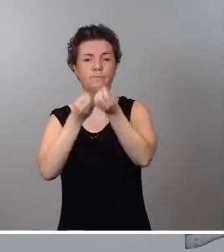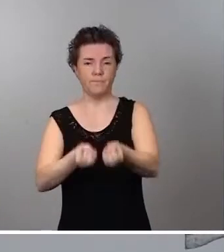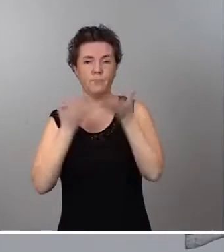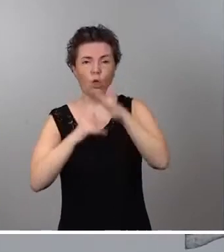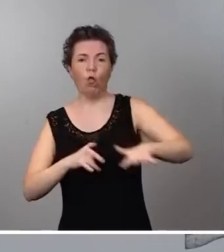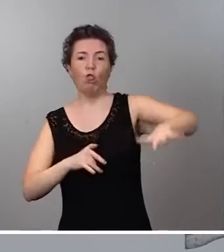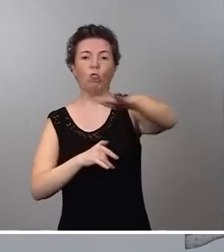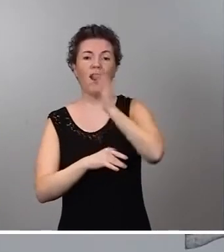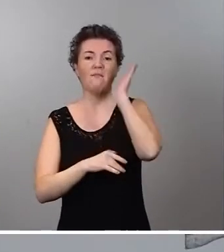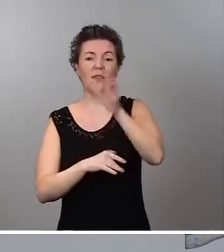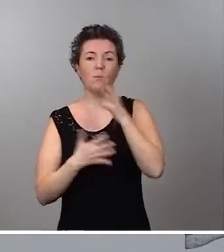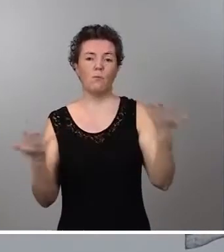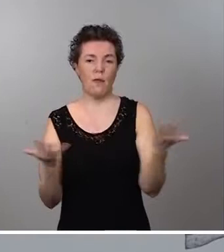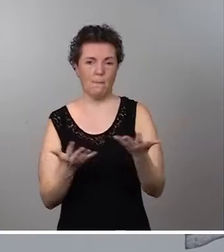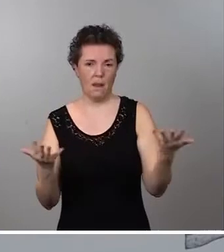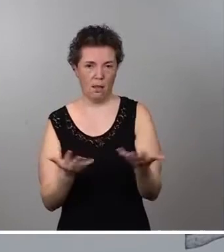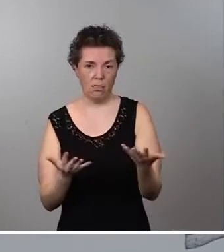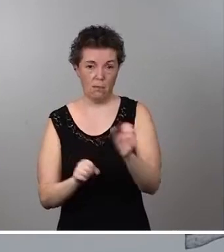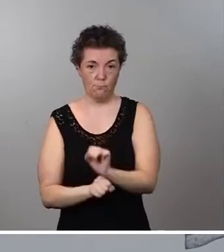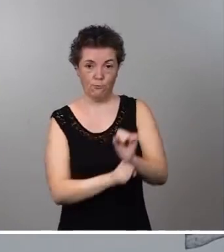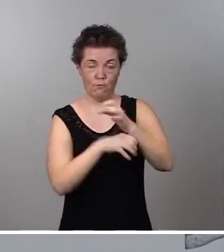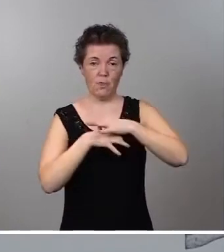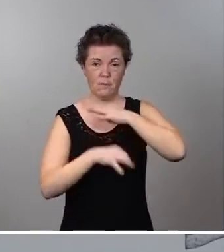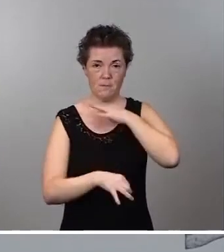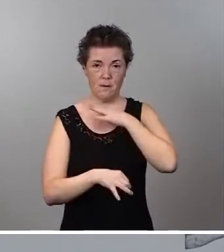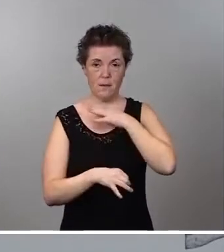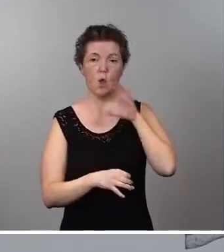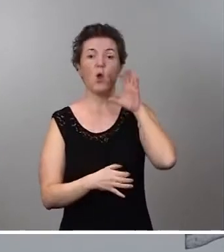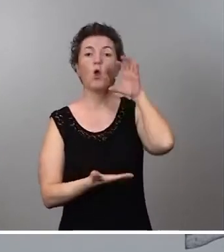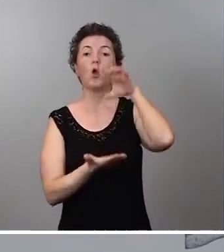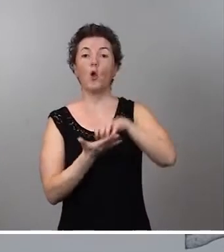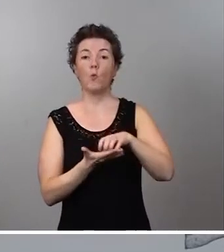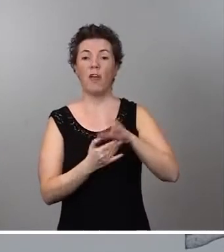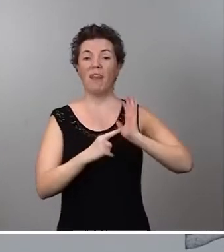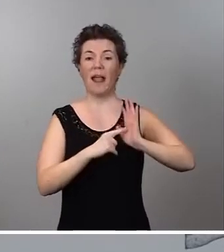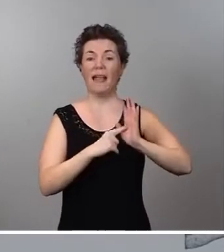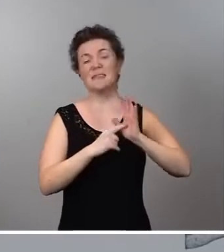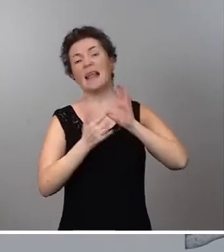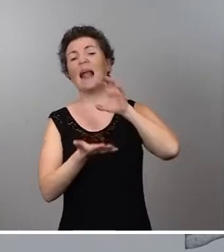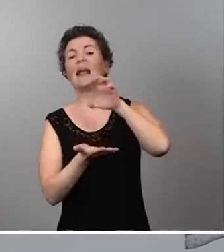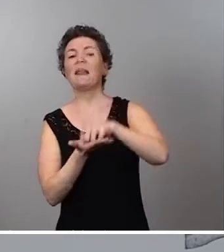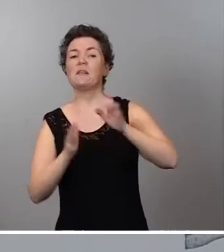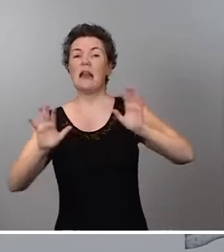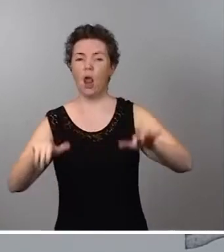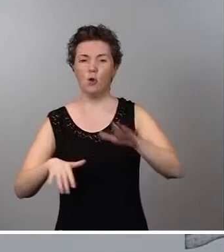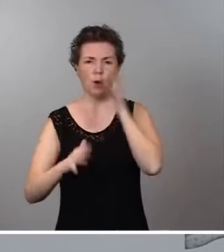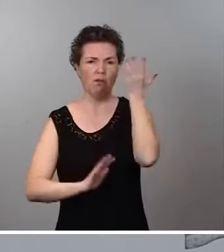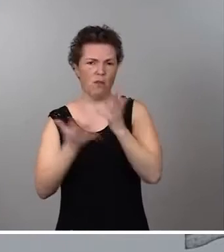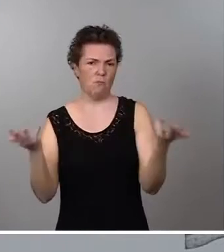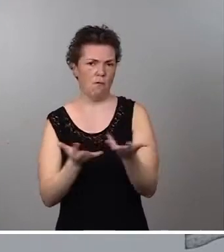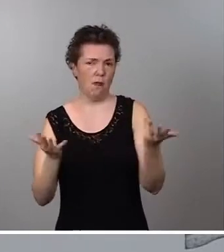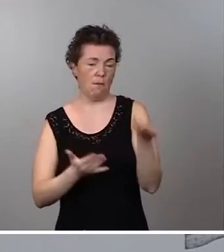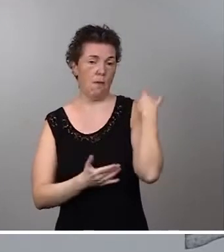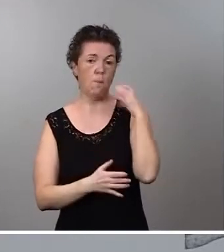emergencia de protección civil de la comunidad autónoma de Castilla y León por los graves incendios ocurridos fundamentalmente en la provincia de Ávila,